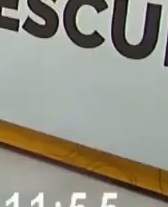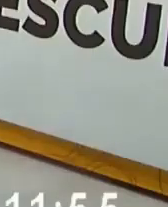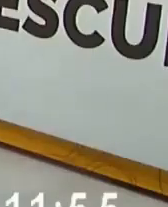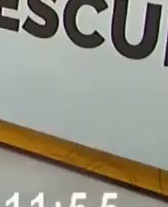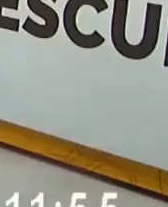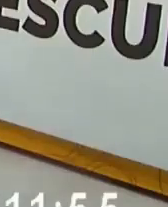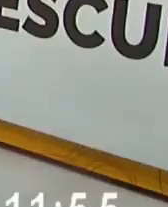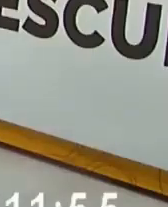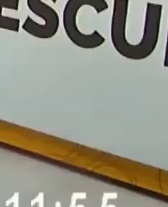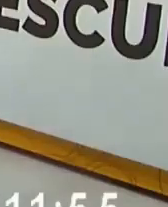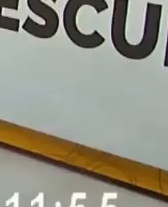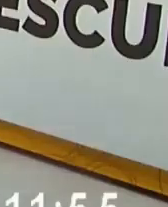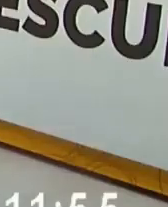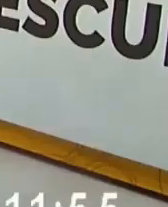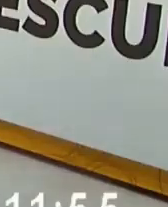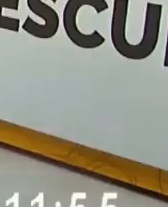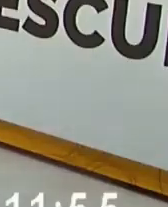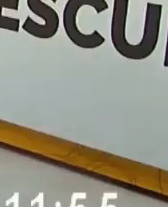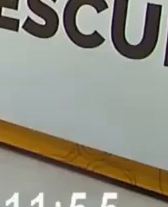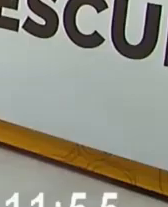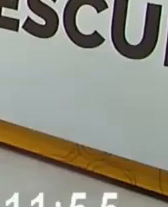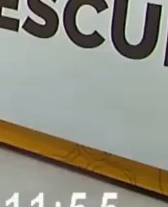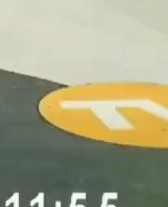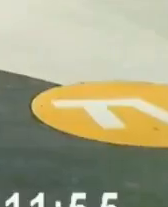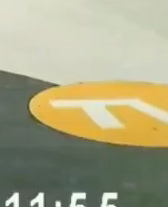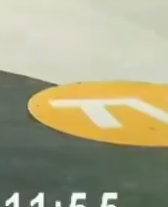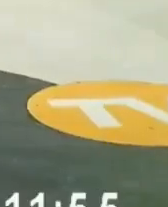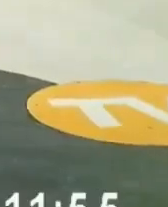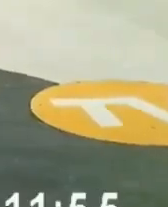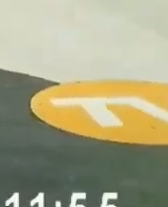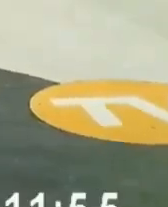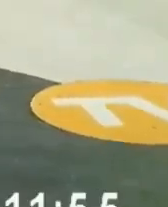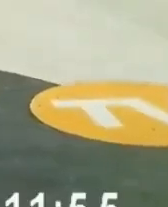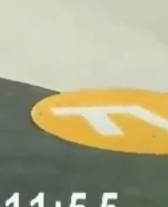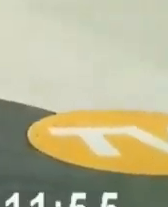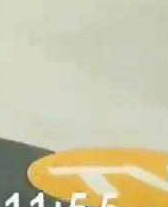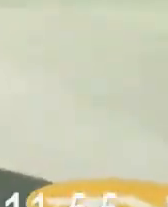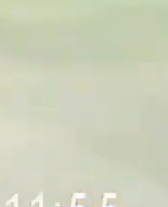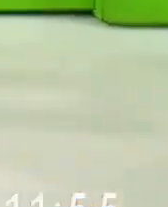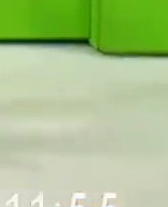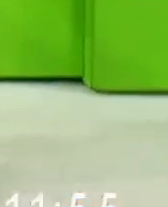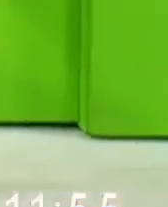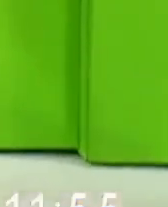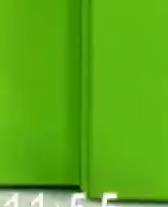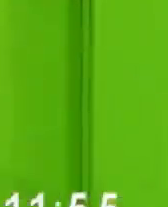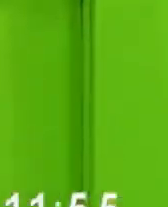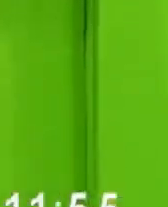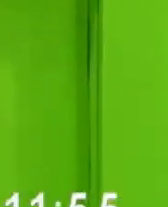Sencillo. Aquí puedo marcarlo de ladito. Y voy al ritmo de la música.